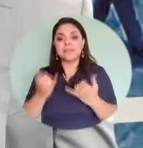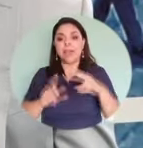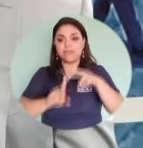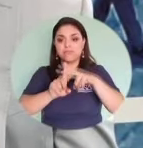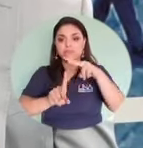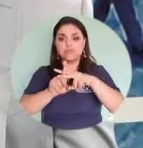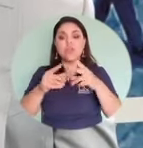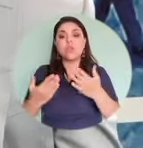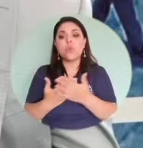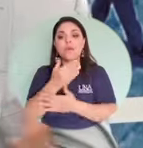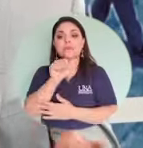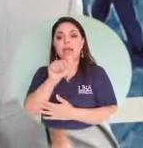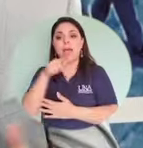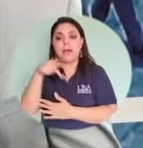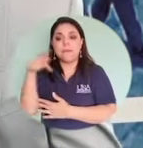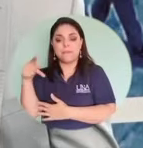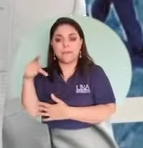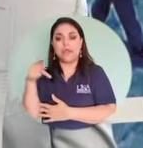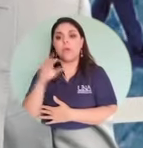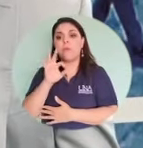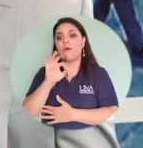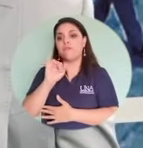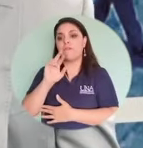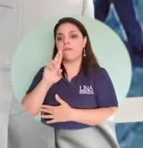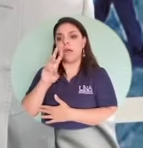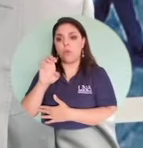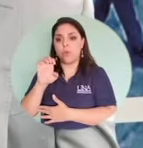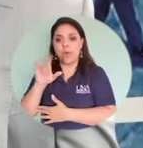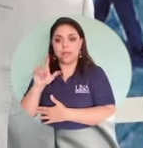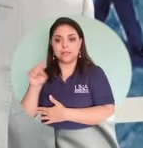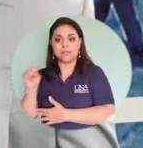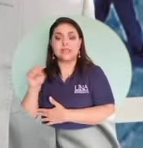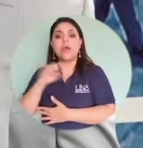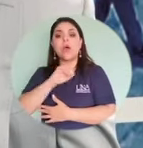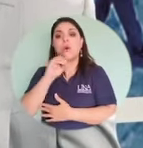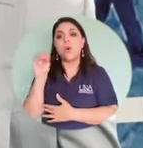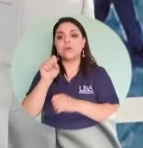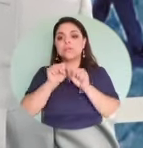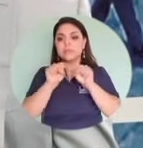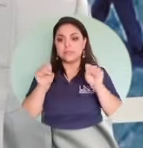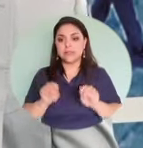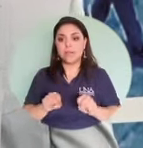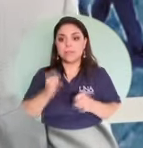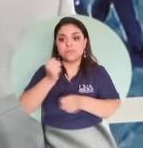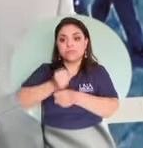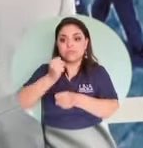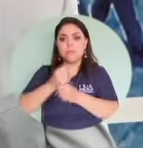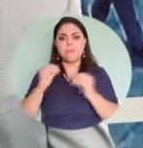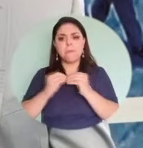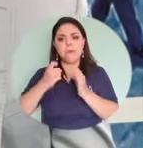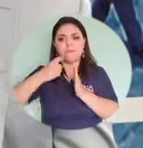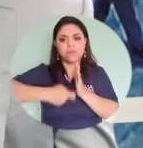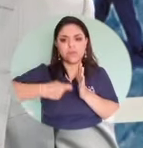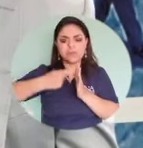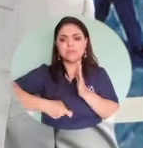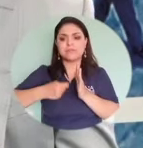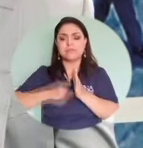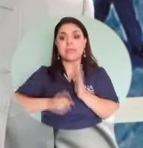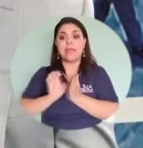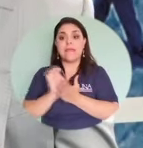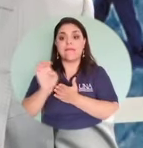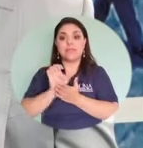hablando de firewalls, estamos hablando de sistemas operativos cada vez más robustos que eviten